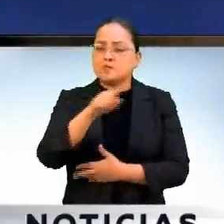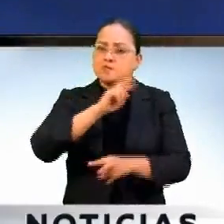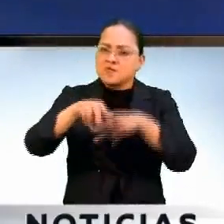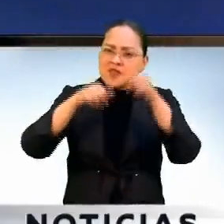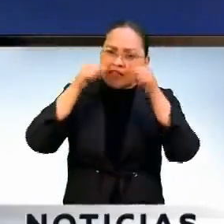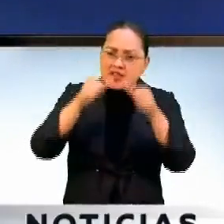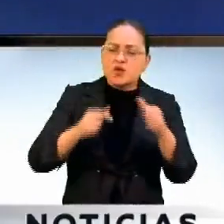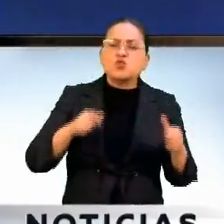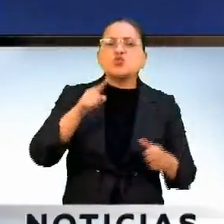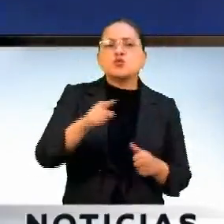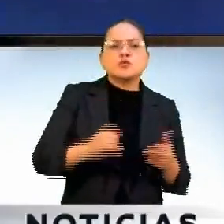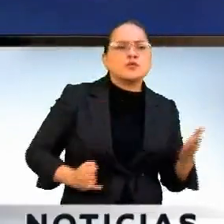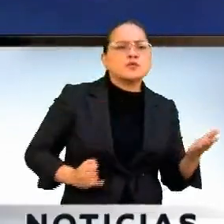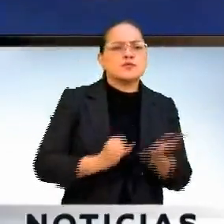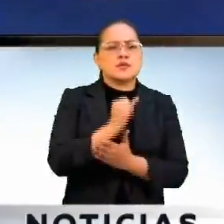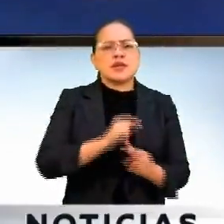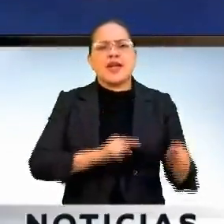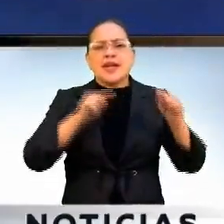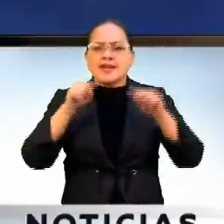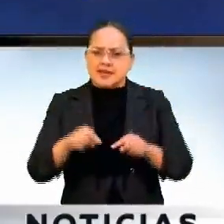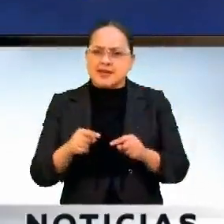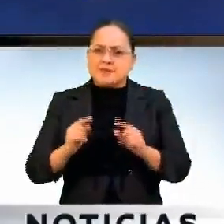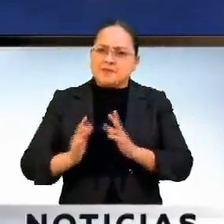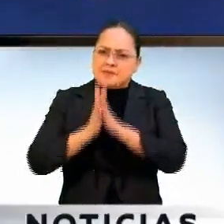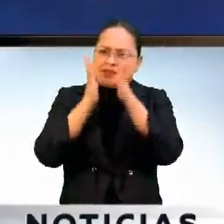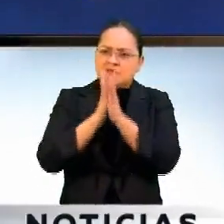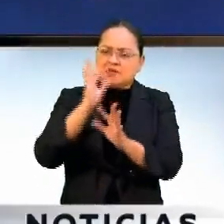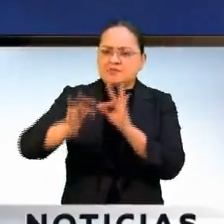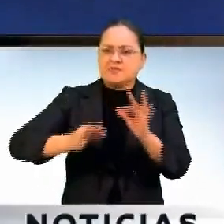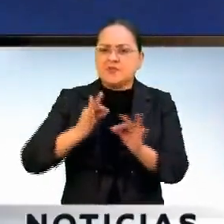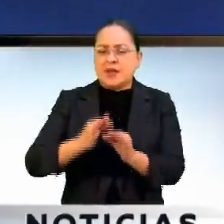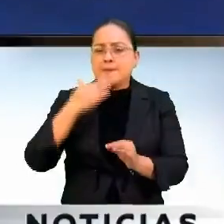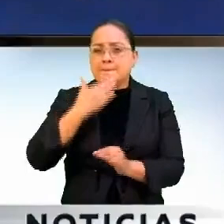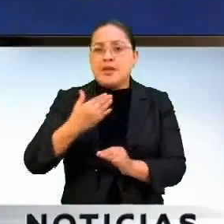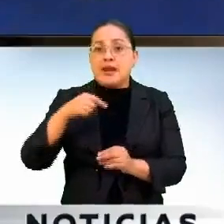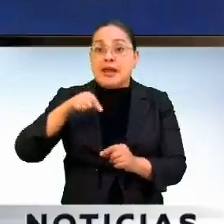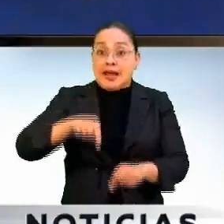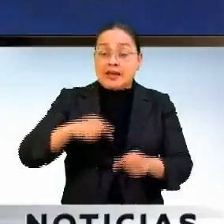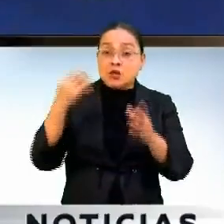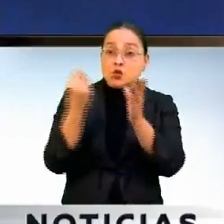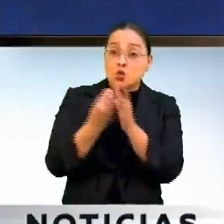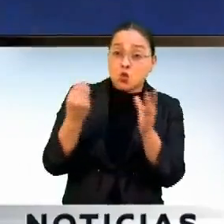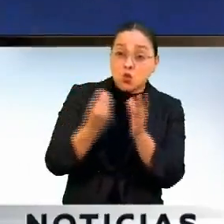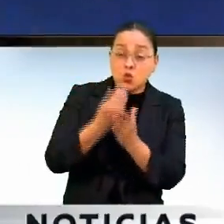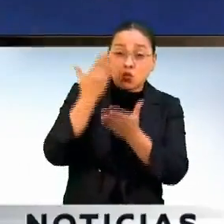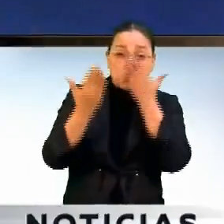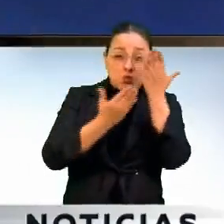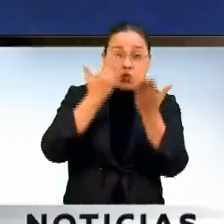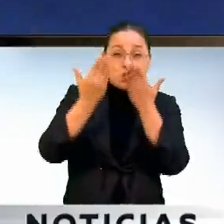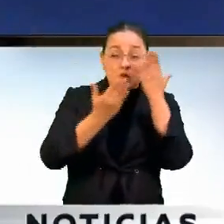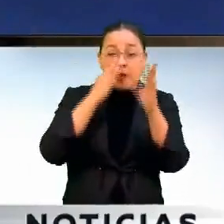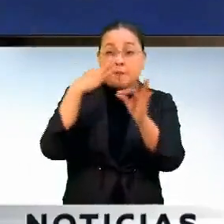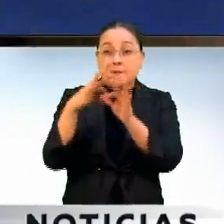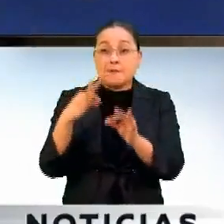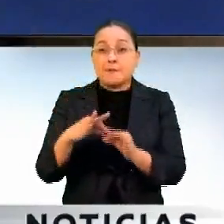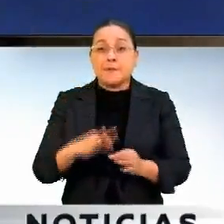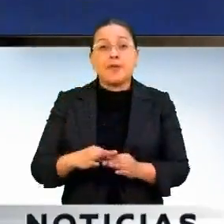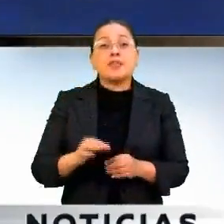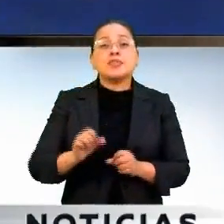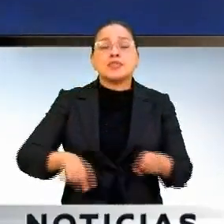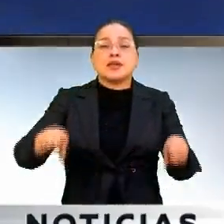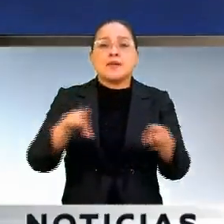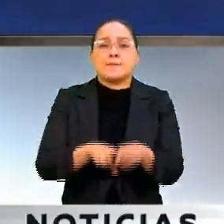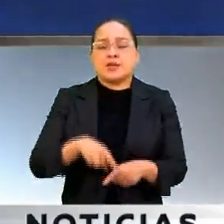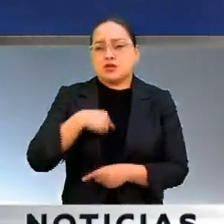Decidieron por una buena opción tomar esta capacitación, esta formación y además les aseguro